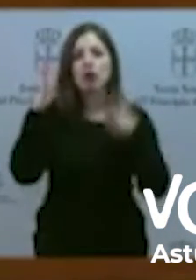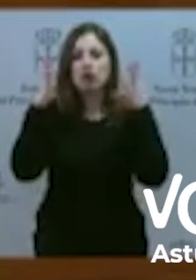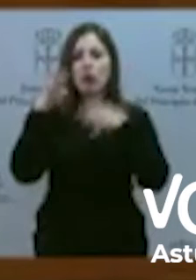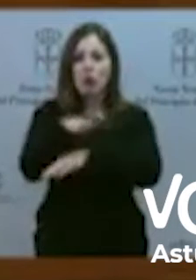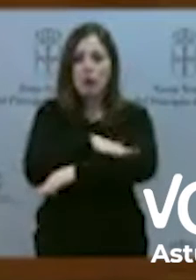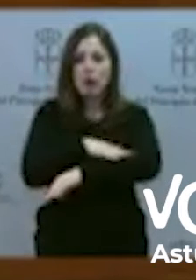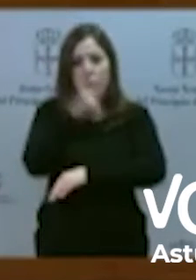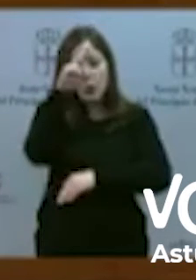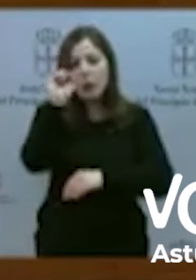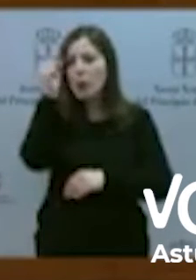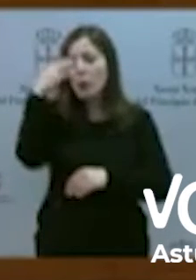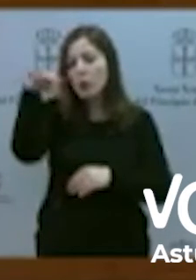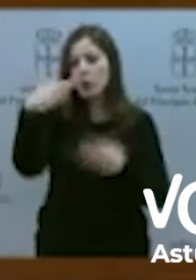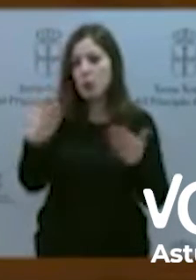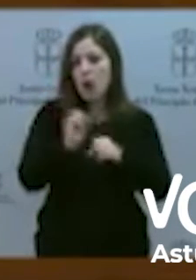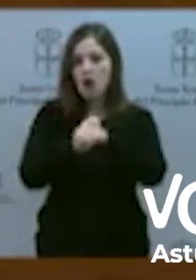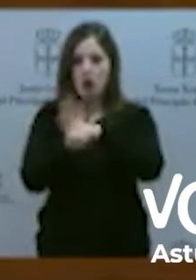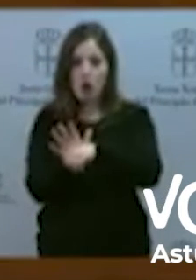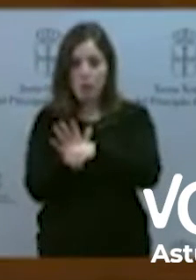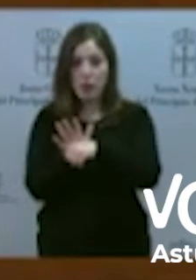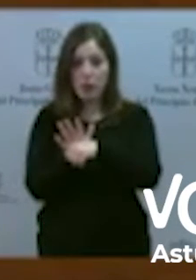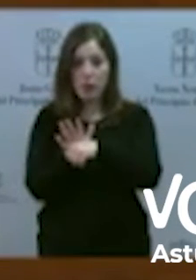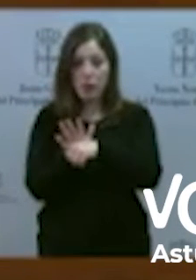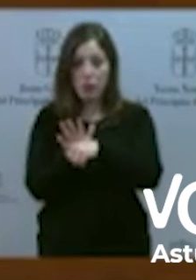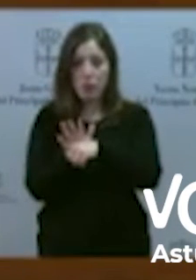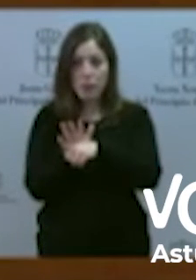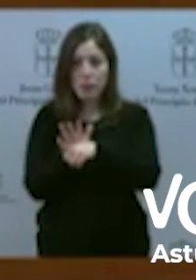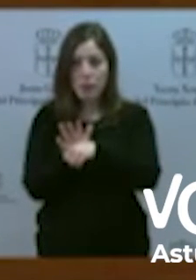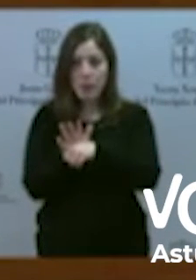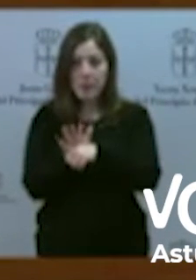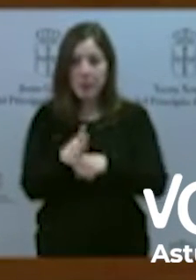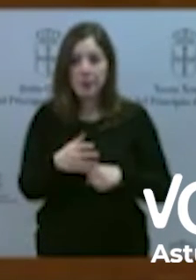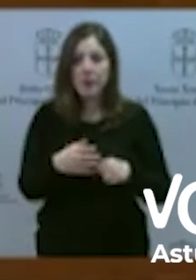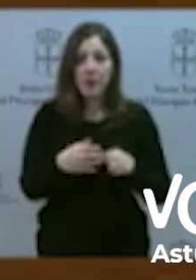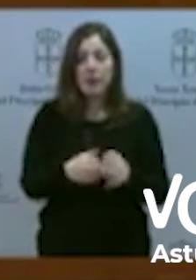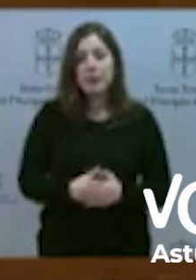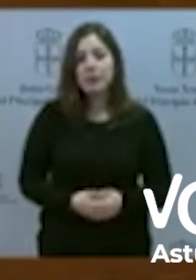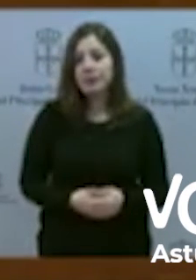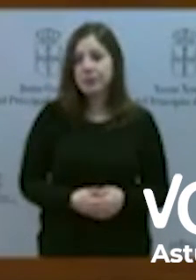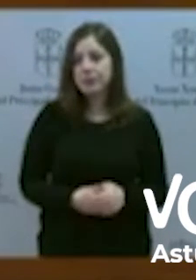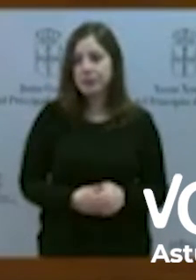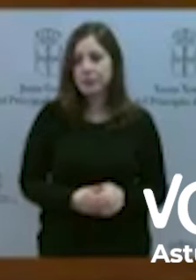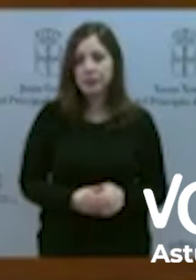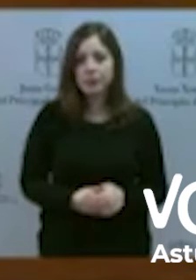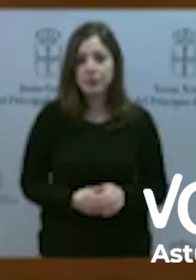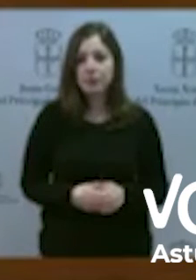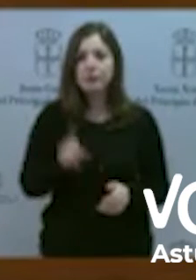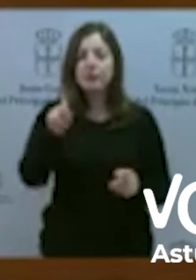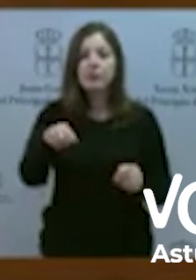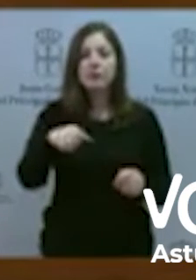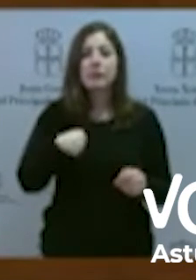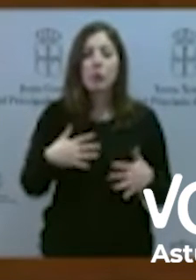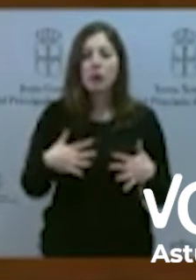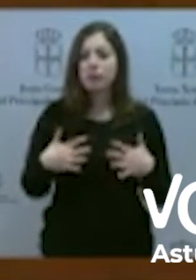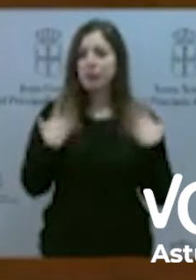Hacer de la salud su particular dictadura. Y yo en este punto sí que me sorprende la facilidad con la que todos hemos renunciado a nuestra